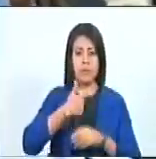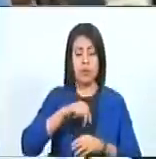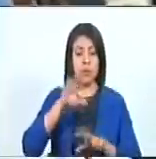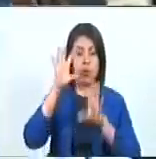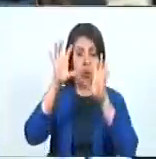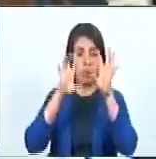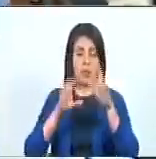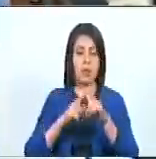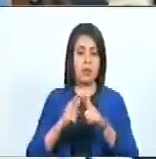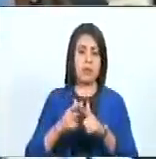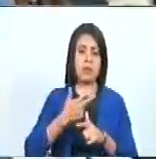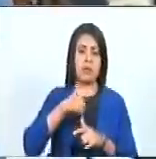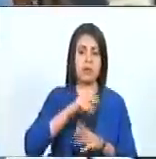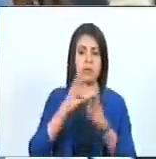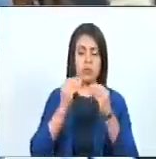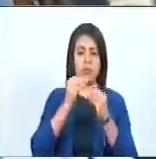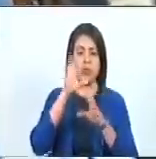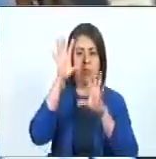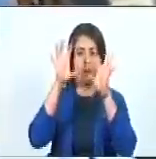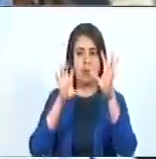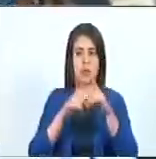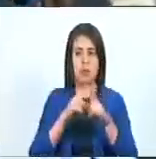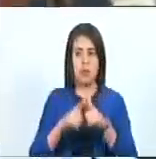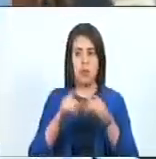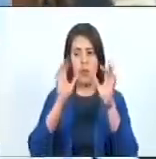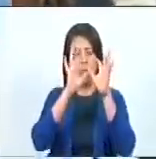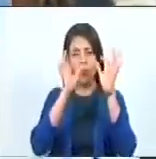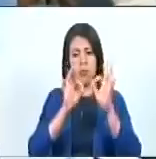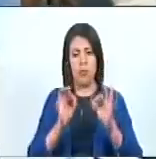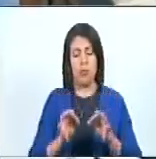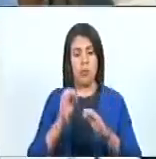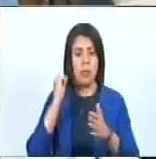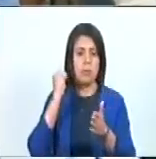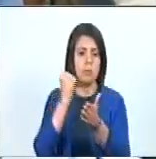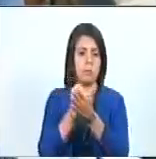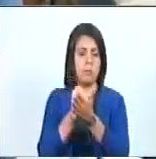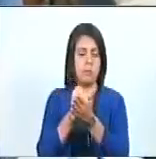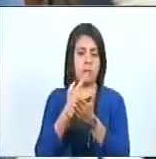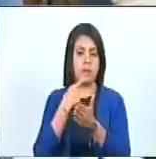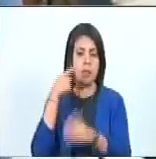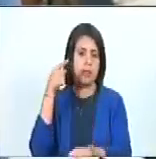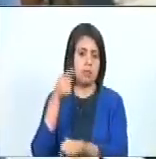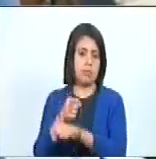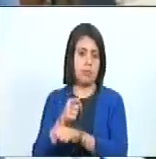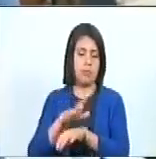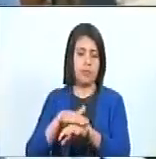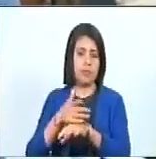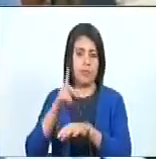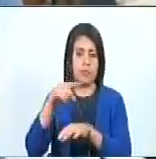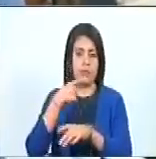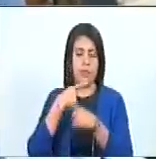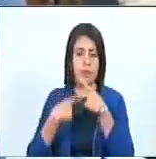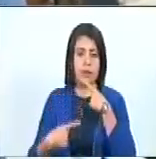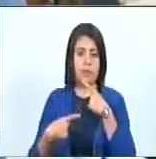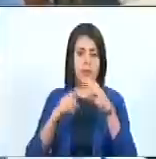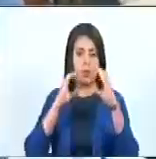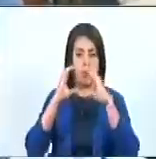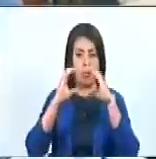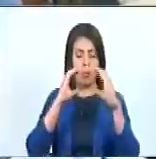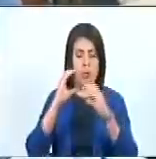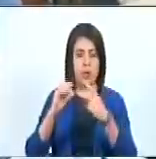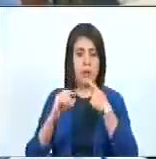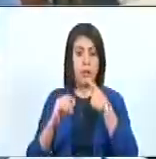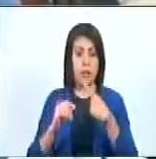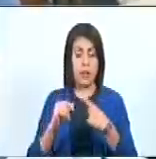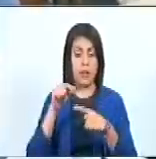países y hacia muchos países. Es una manera de etiquetarlos, de señalarlos. Asimismo, el comunicado,